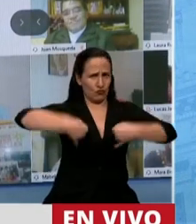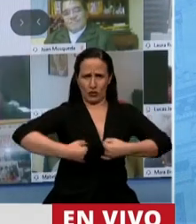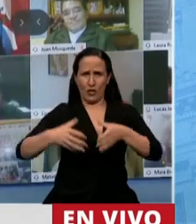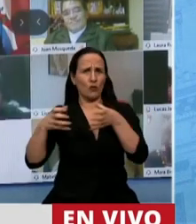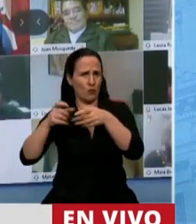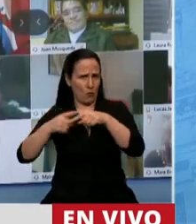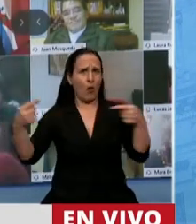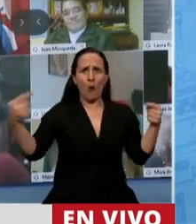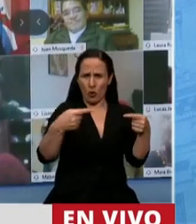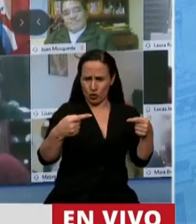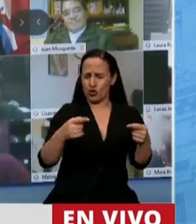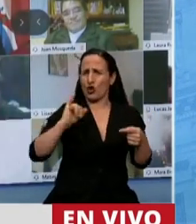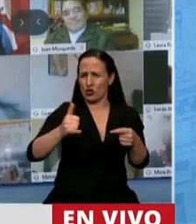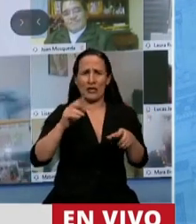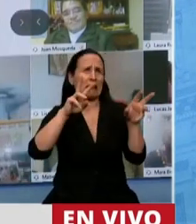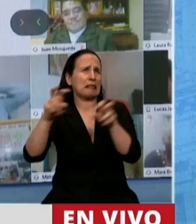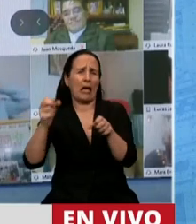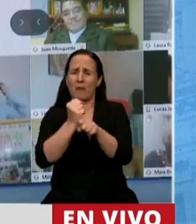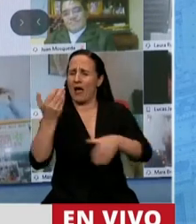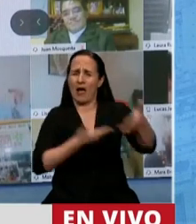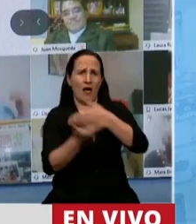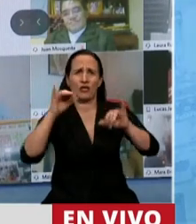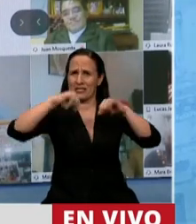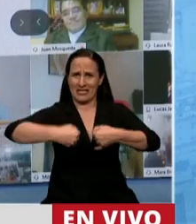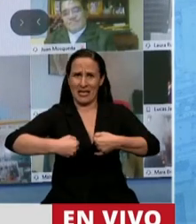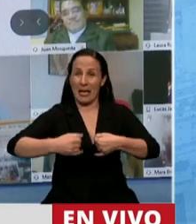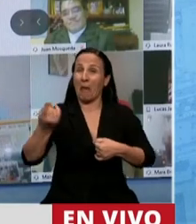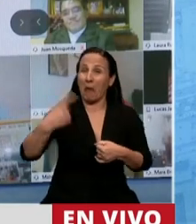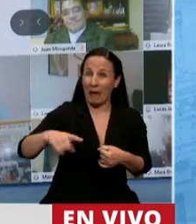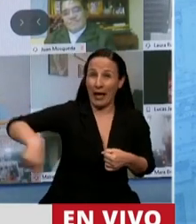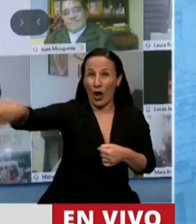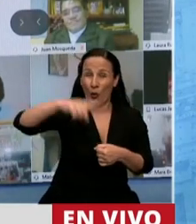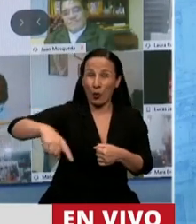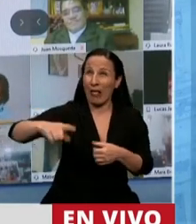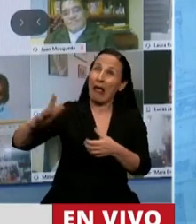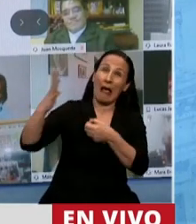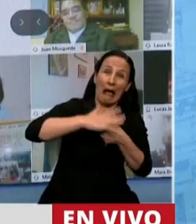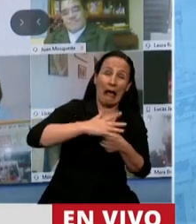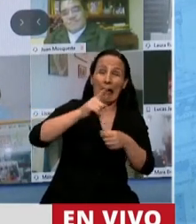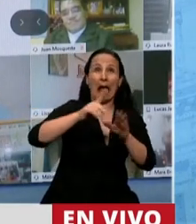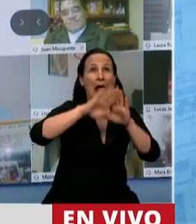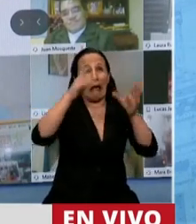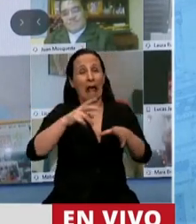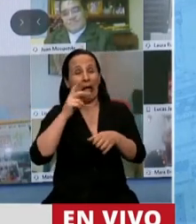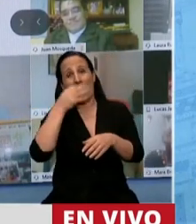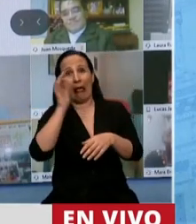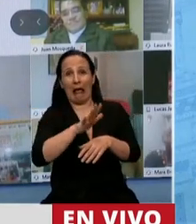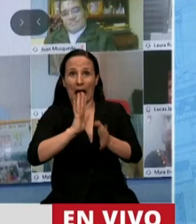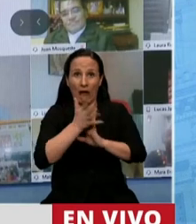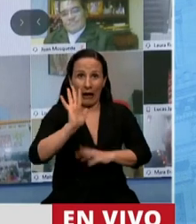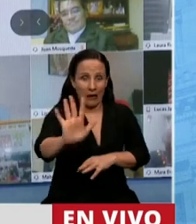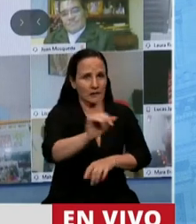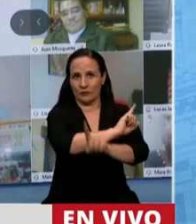oposición para poder trabajar estos temas. Ahora, para el avasallamiento institucional, no van a contar con nosotros. Por último,